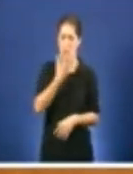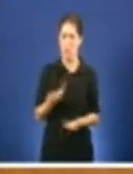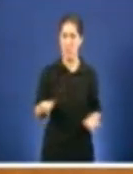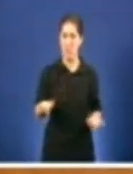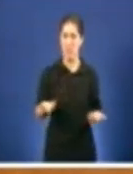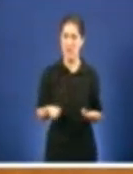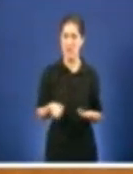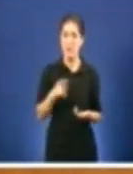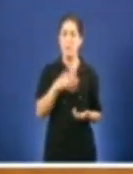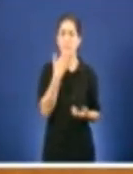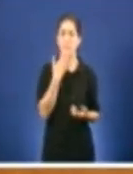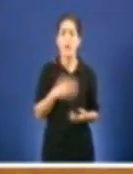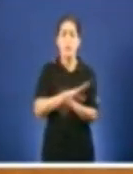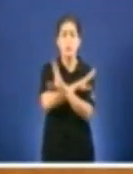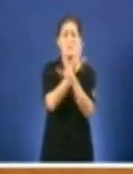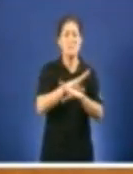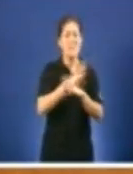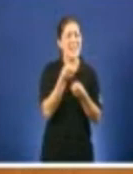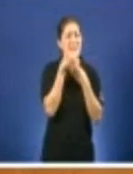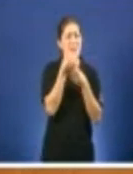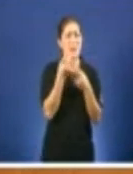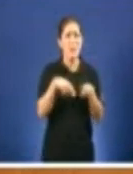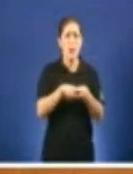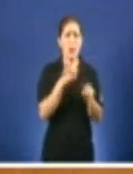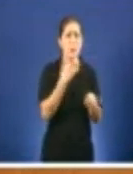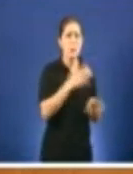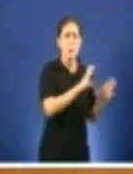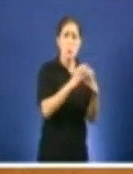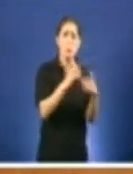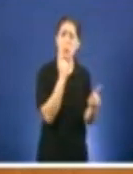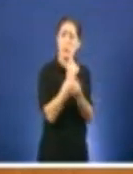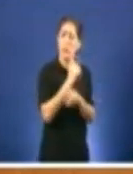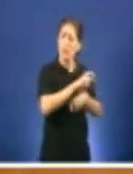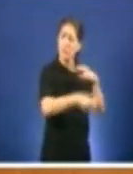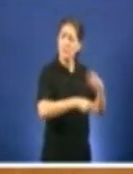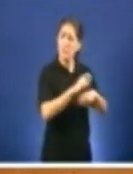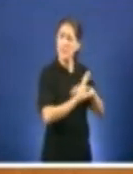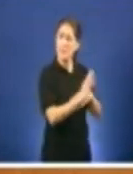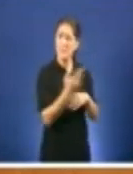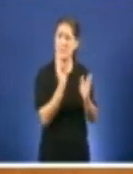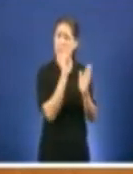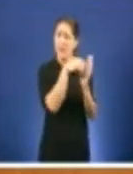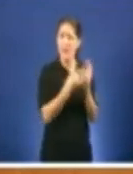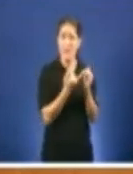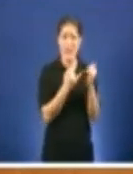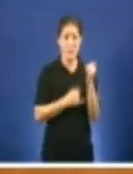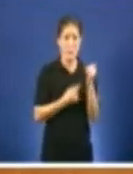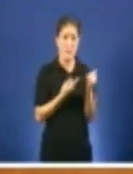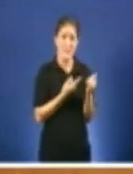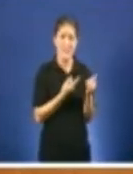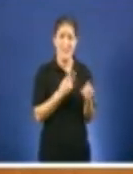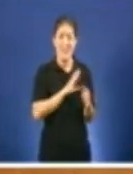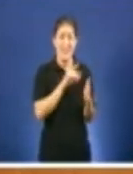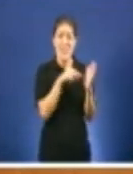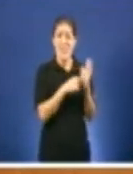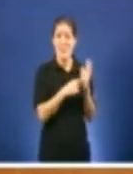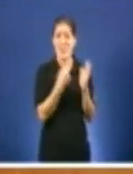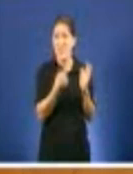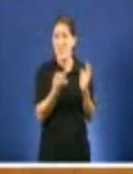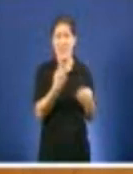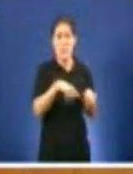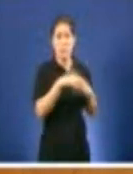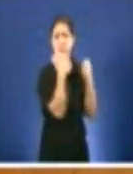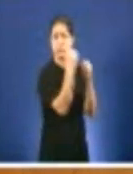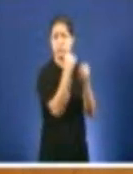coa pollo que digan as emendas da devolución dos grupos da posición, receita a práctica totalidade das emendas, sobre todas que teñen que ver con